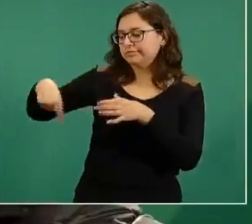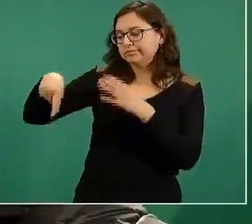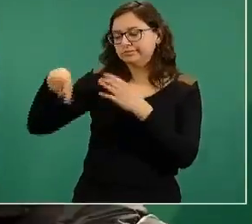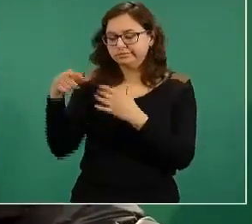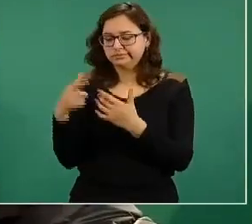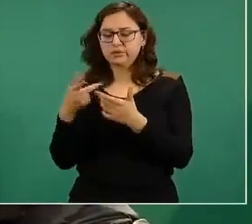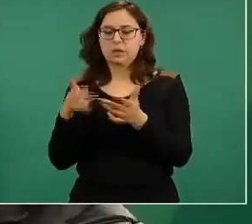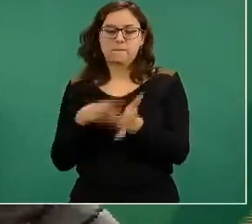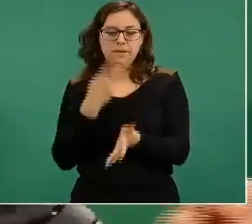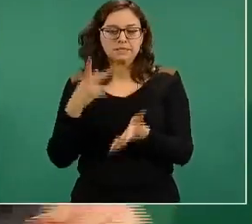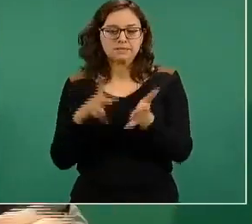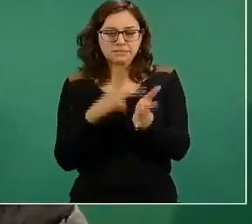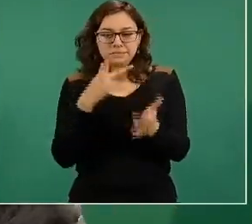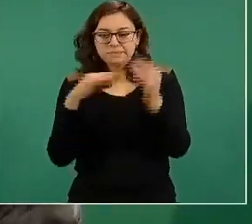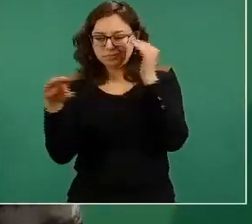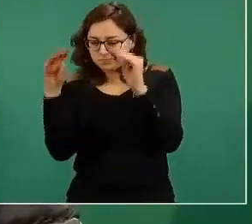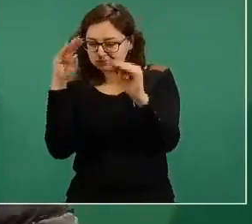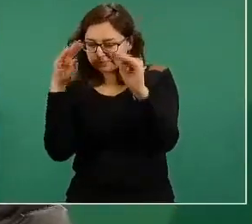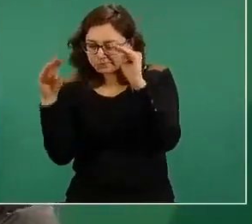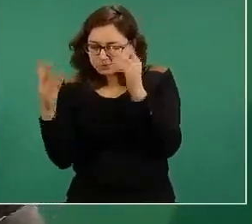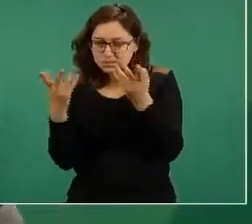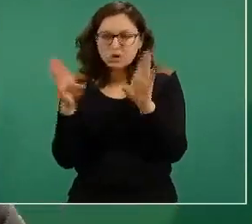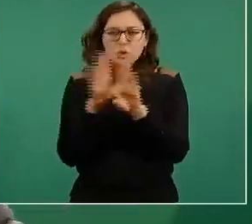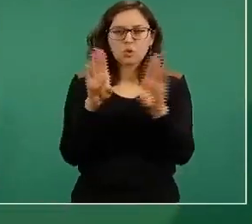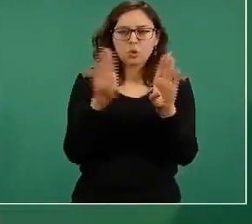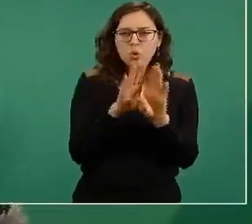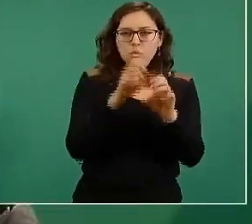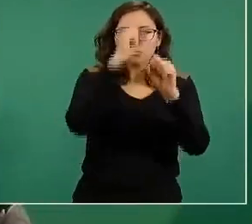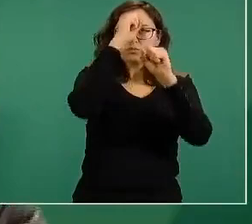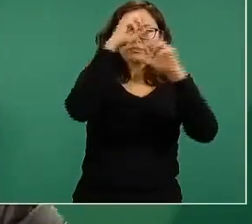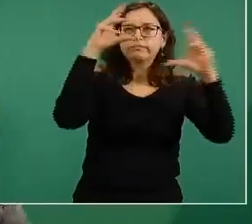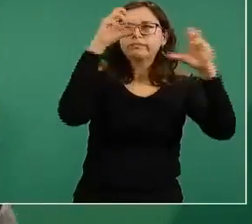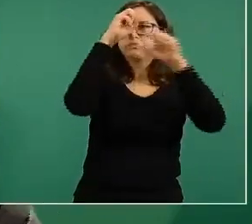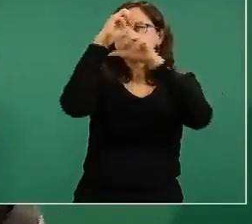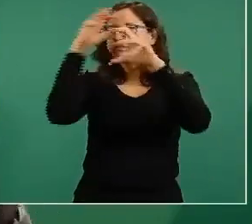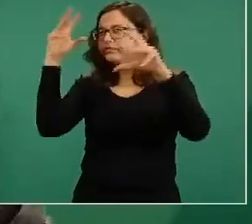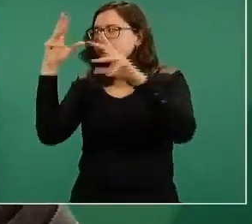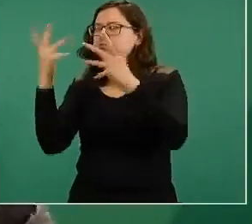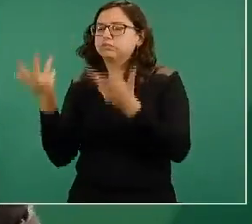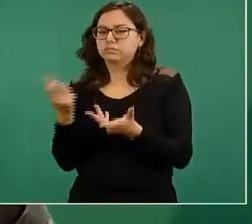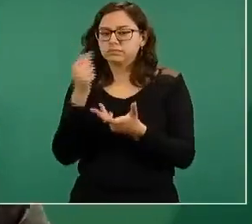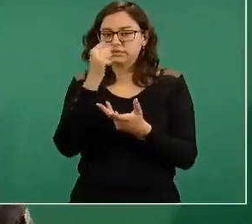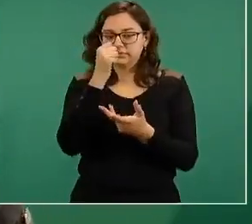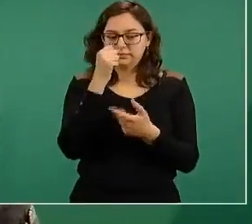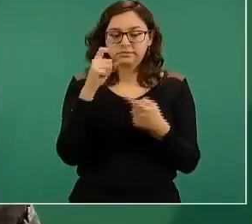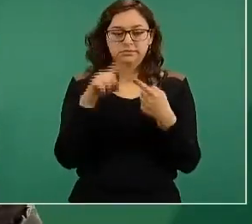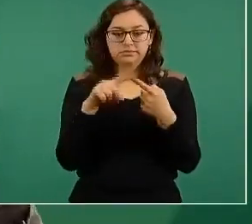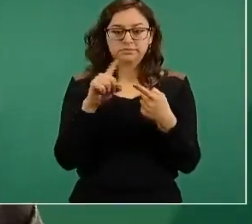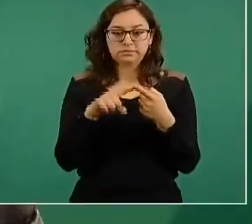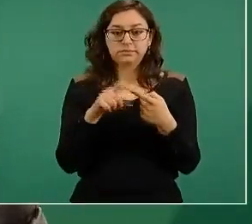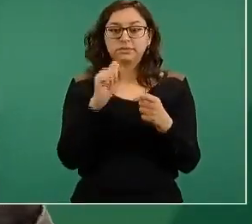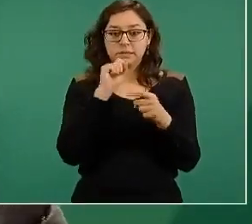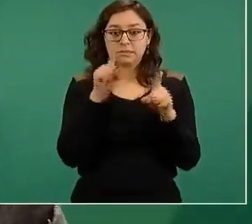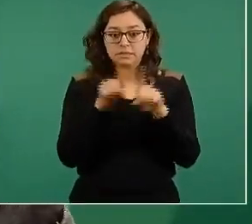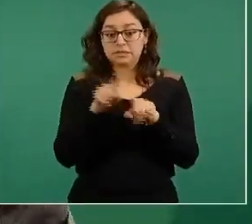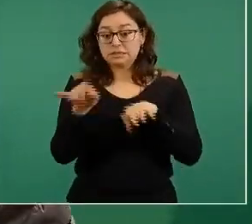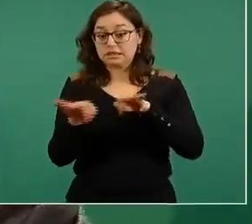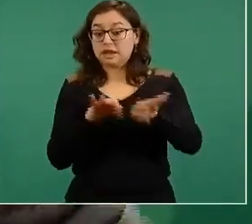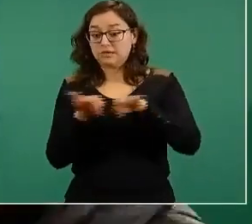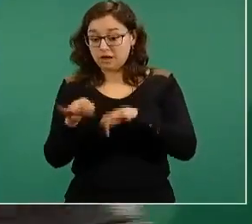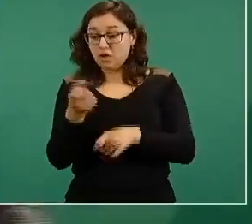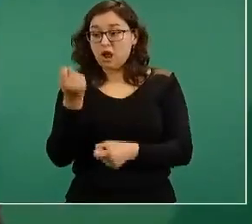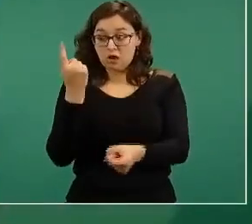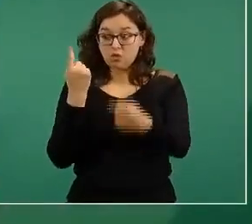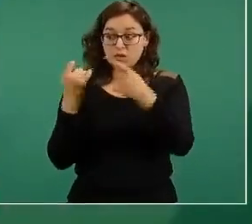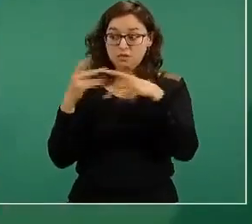escenarios. Uno de los escenarios es por ocupación también. En alguna